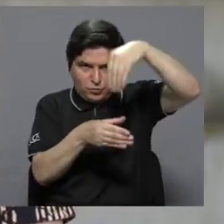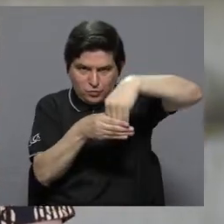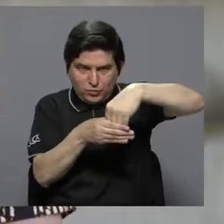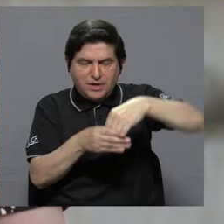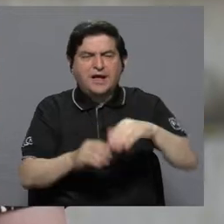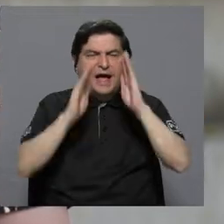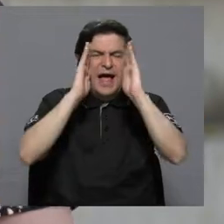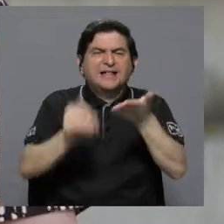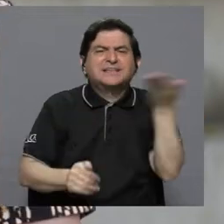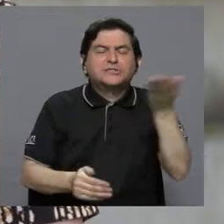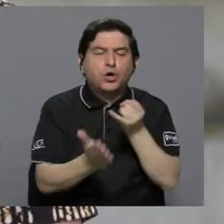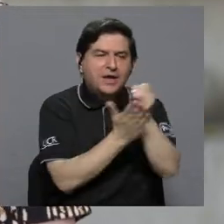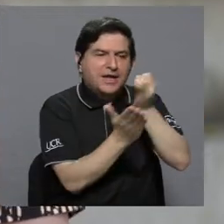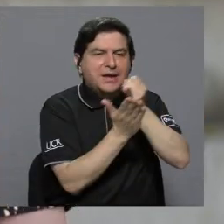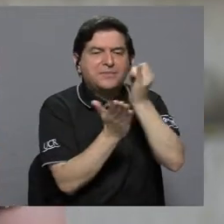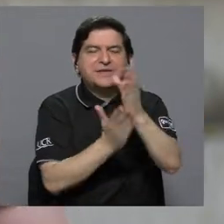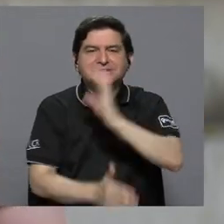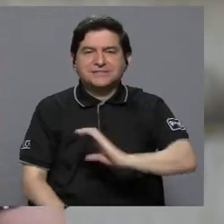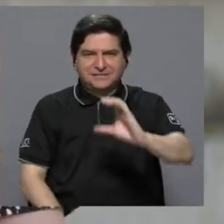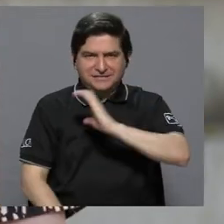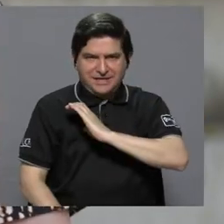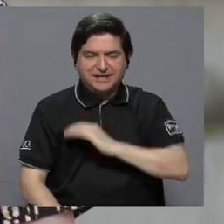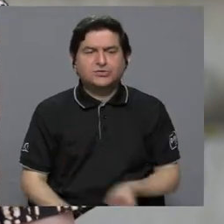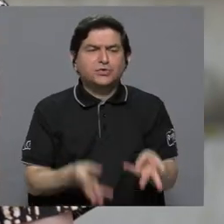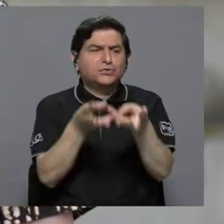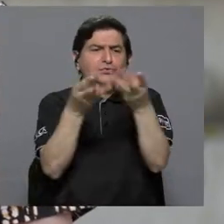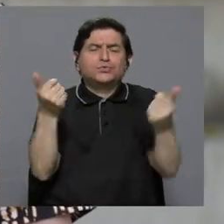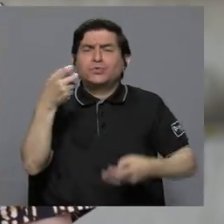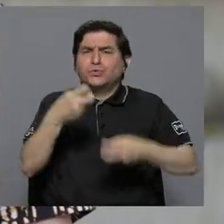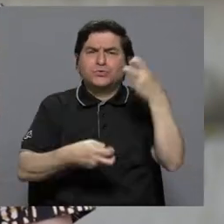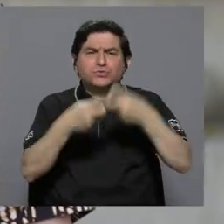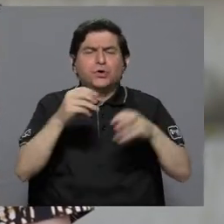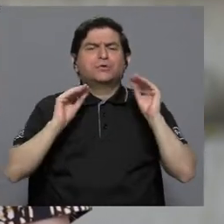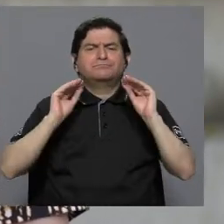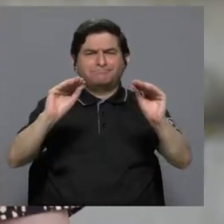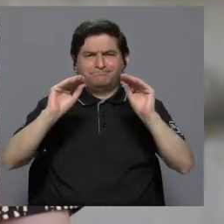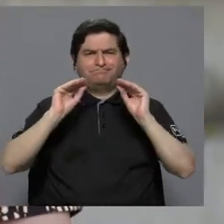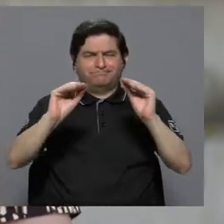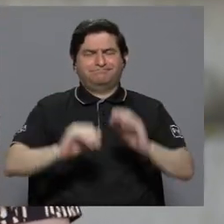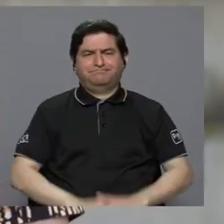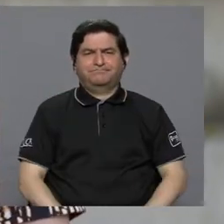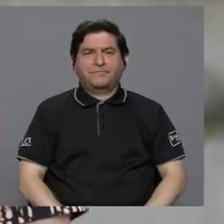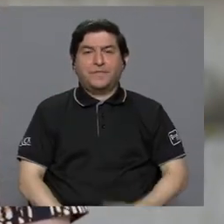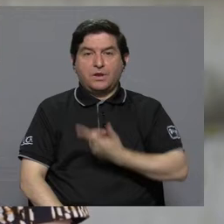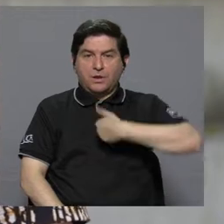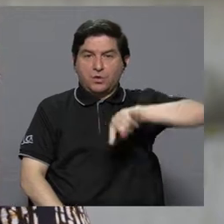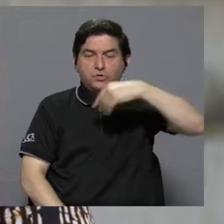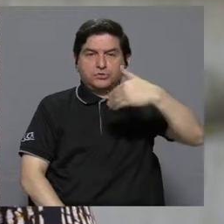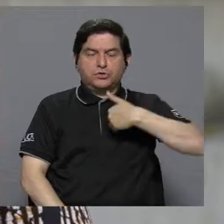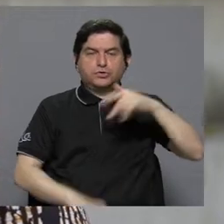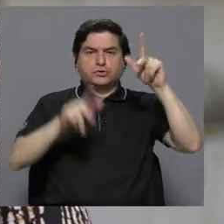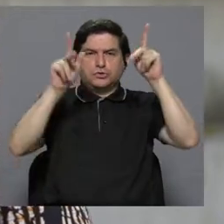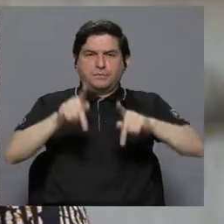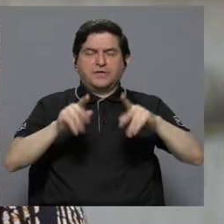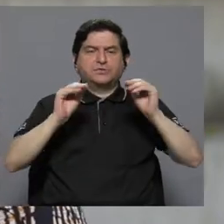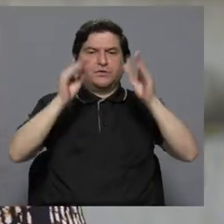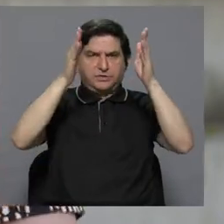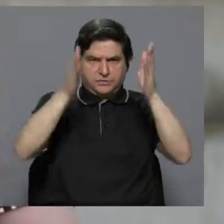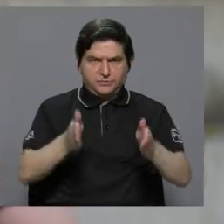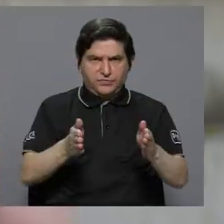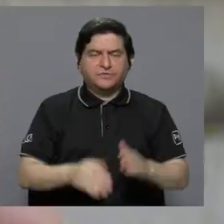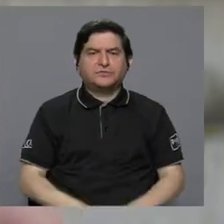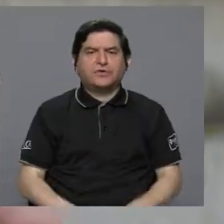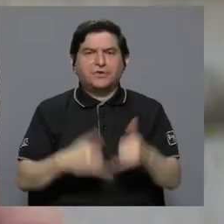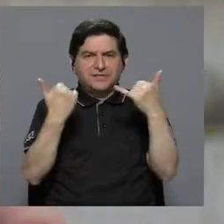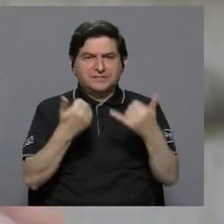a qué? Bueno, a hacer investigaciones de calidad para resolver los problemas de la educación. Tenemos el personal docente que